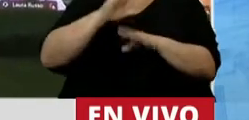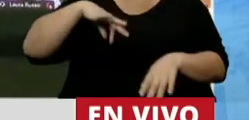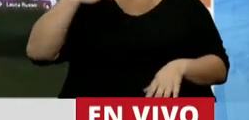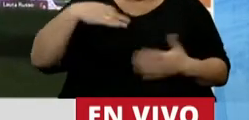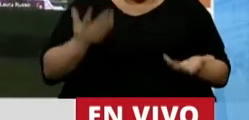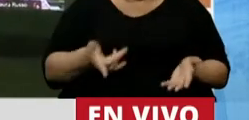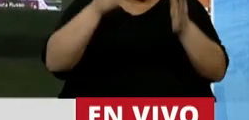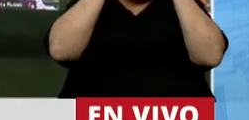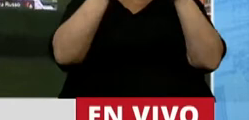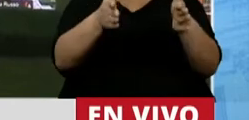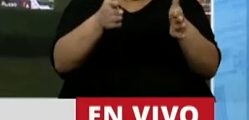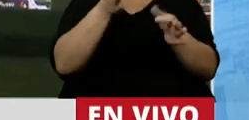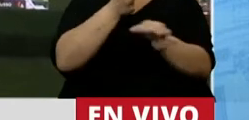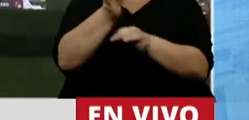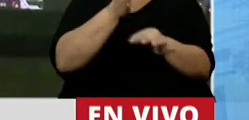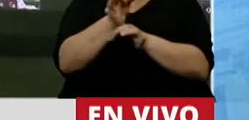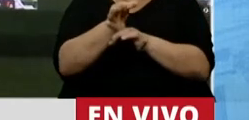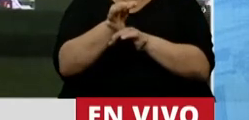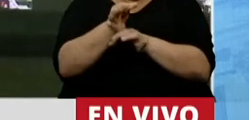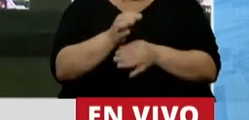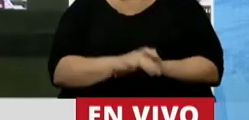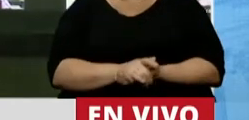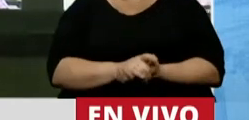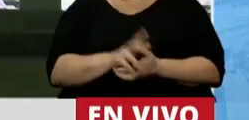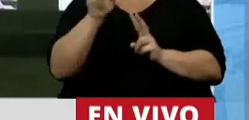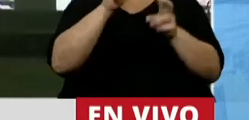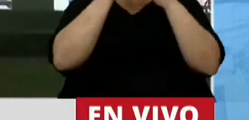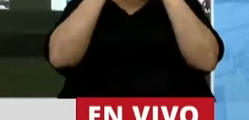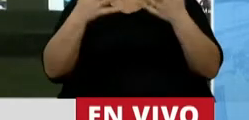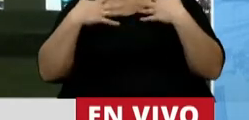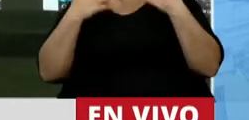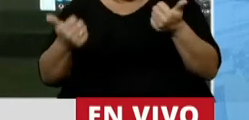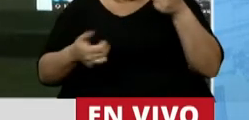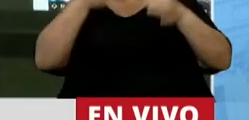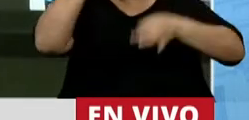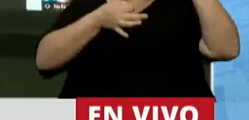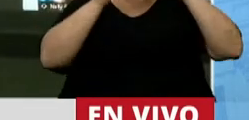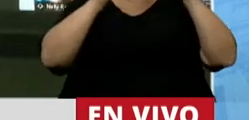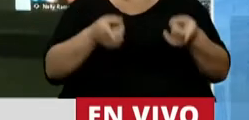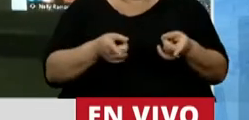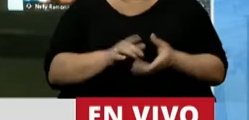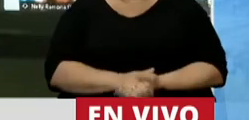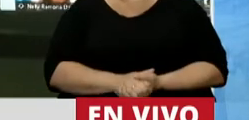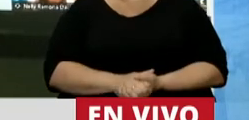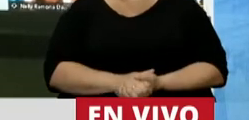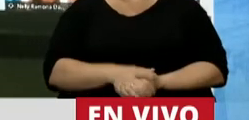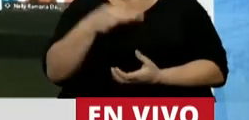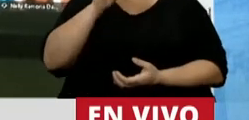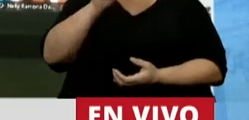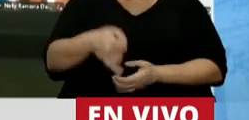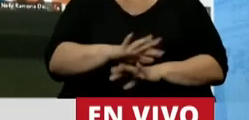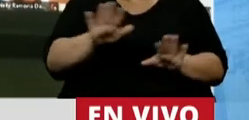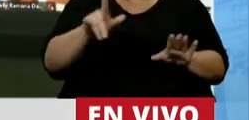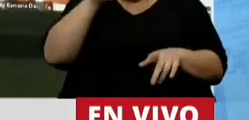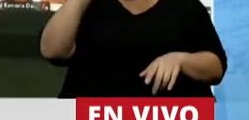Pongan el foco en la educación, mejoren la salud y la justicia. Acepten el